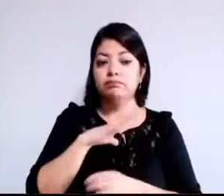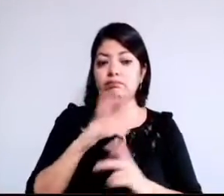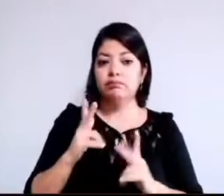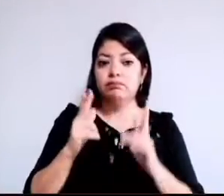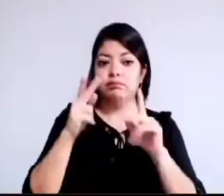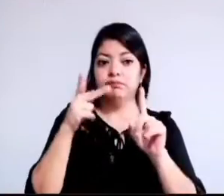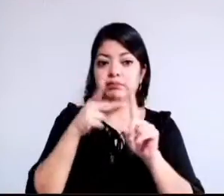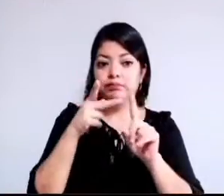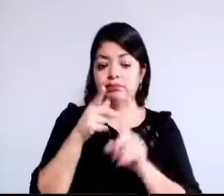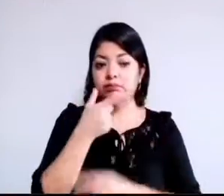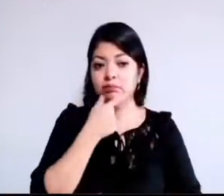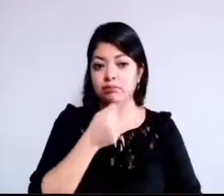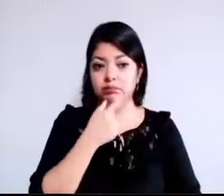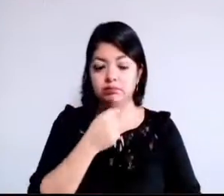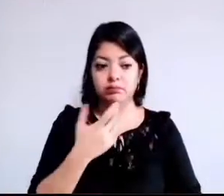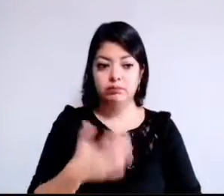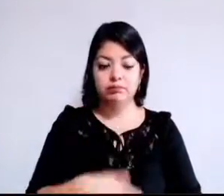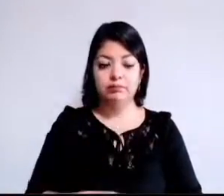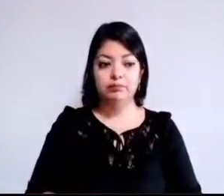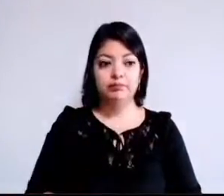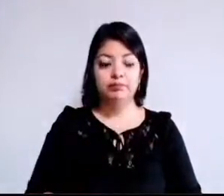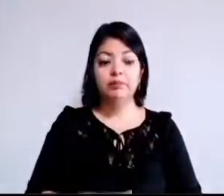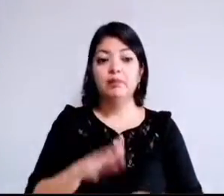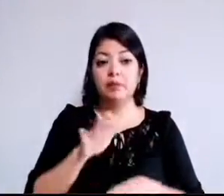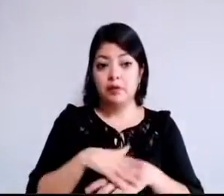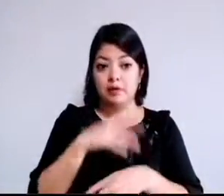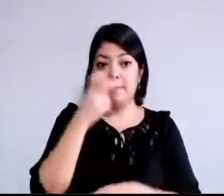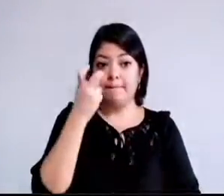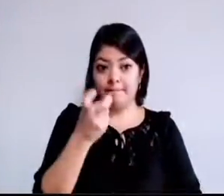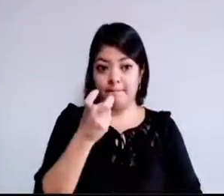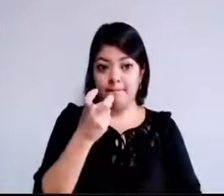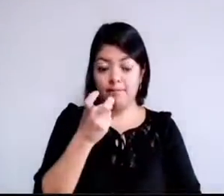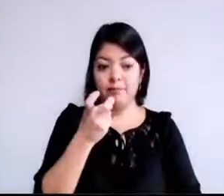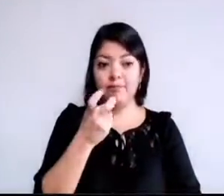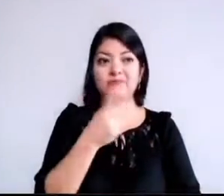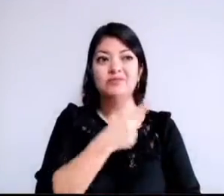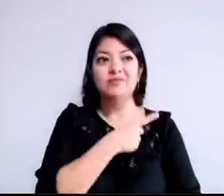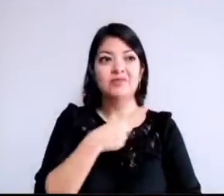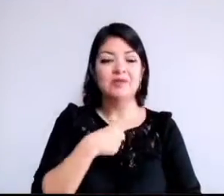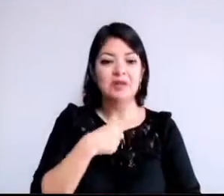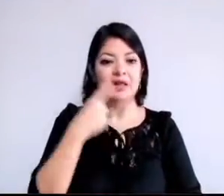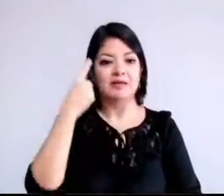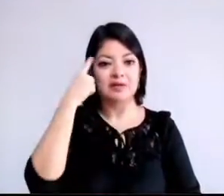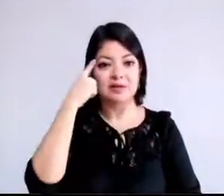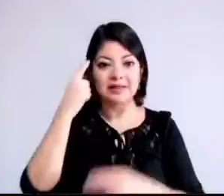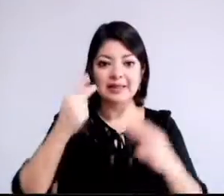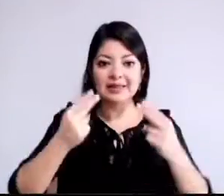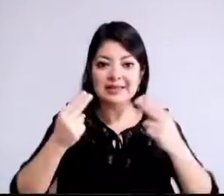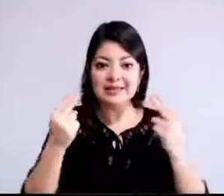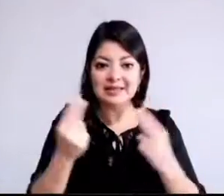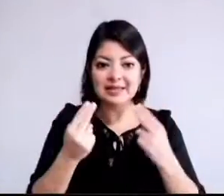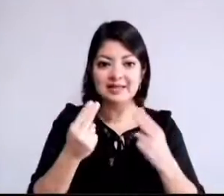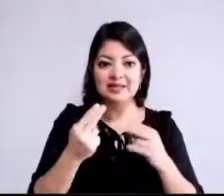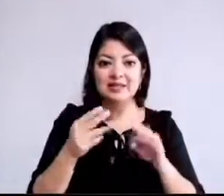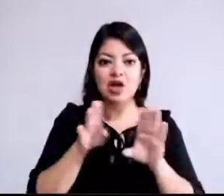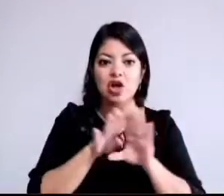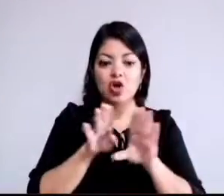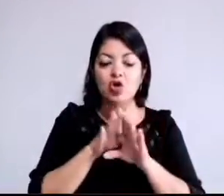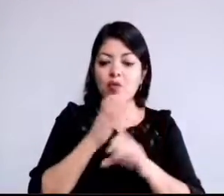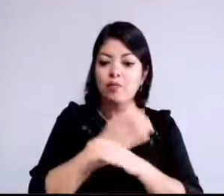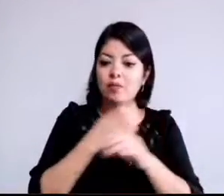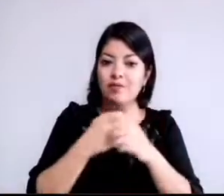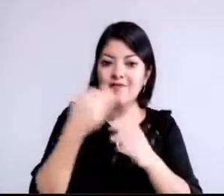Por lo anterior, surge la necesidad de tener herramientas y programas que fomenten la